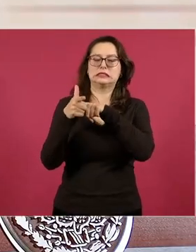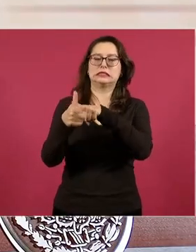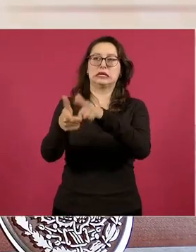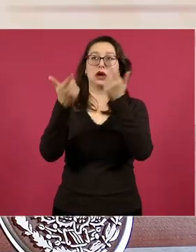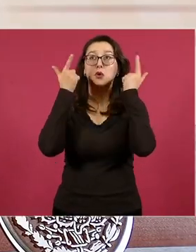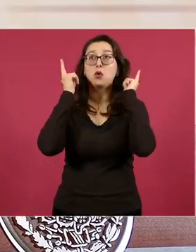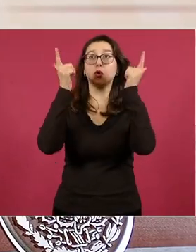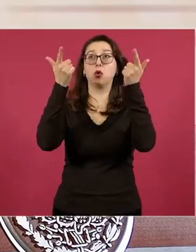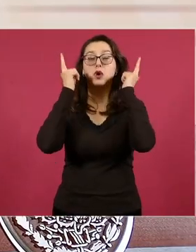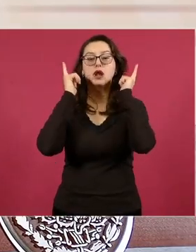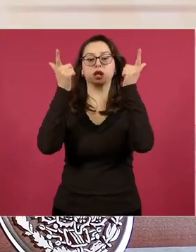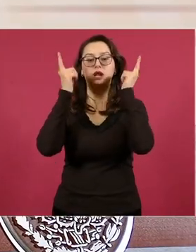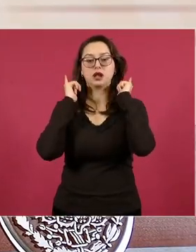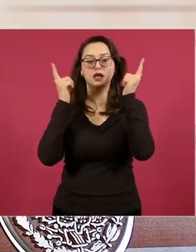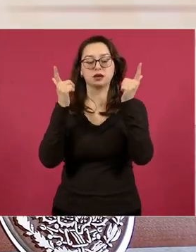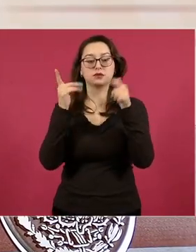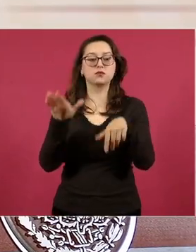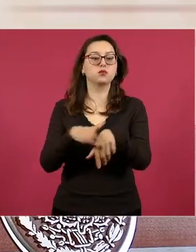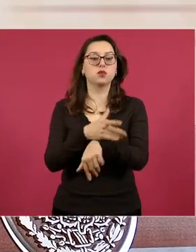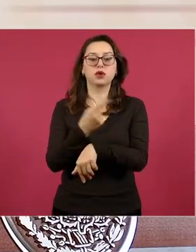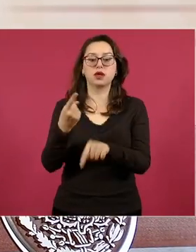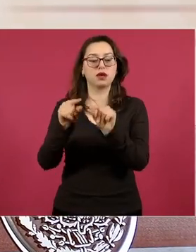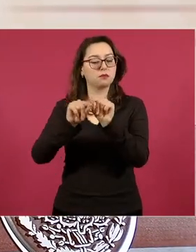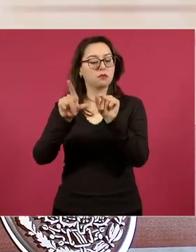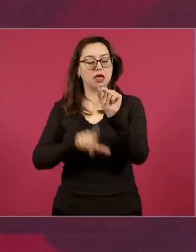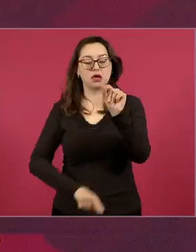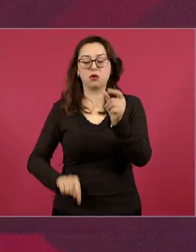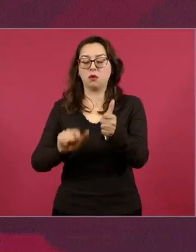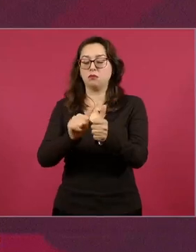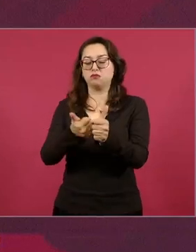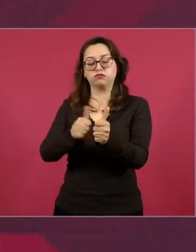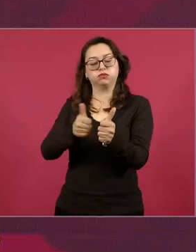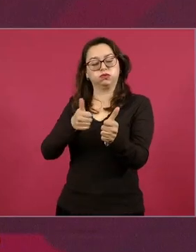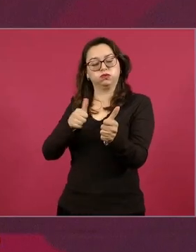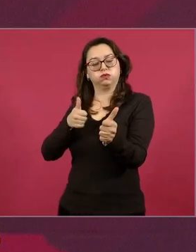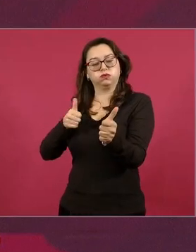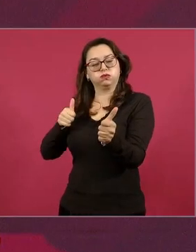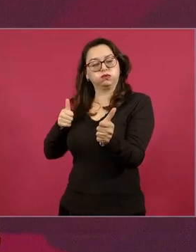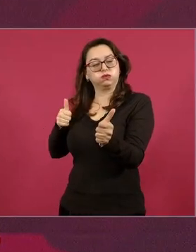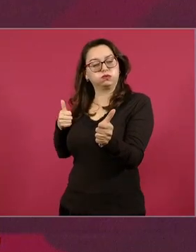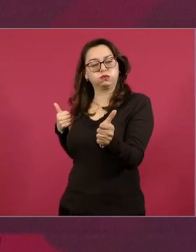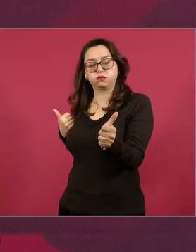era mucho el atraso el rezago